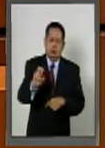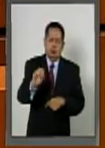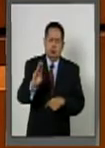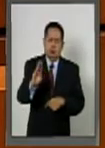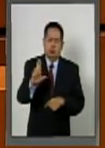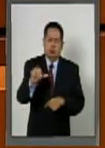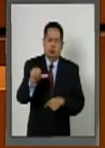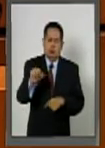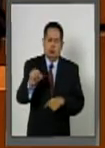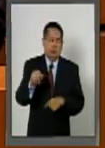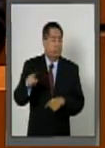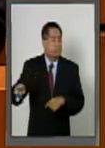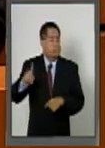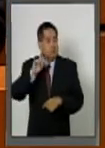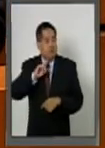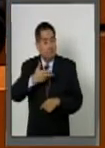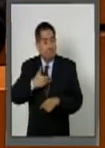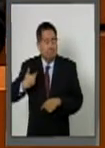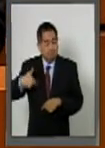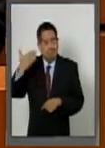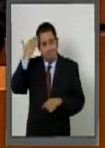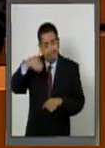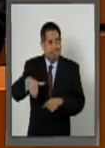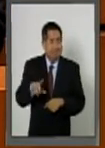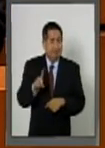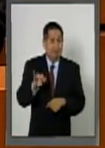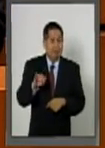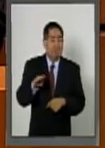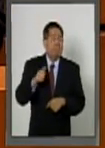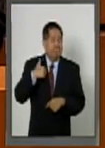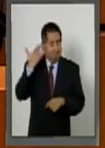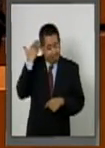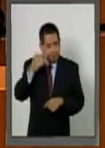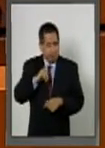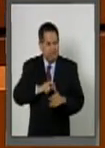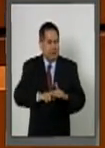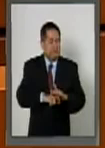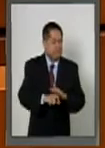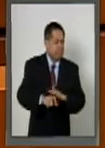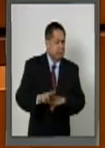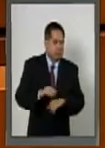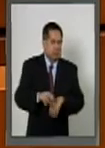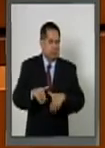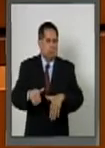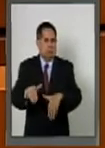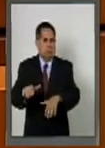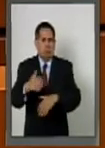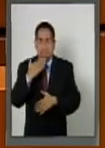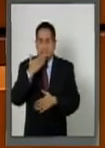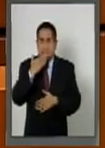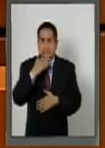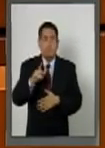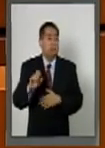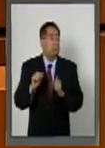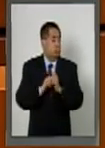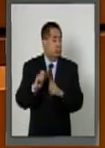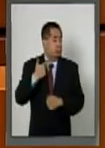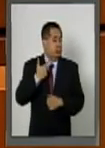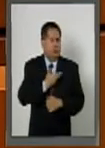de la presidenta Dilma y con el conocimiento del expresidente Lula.